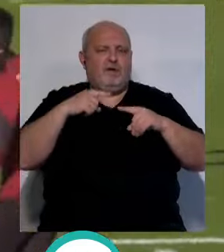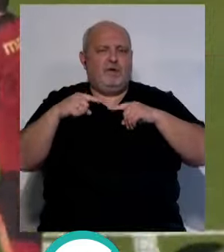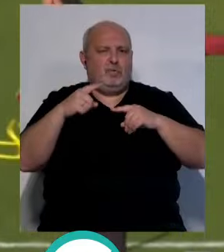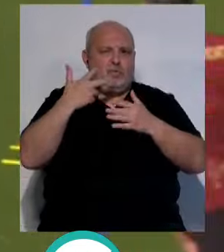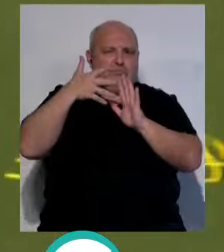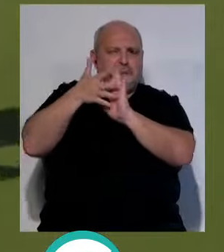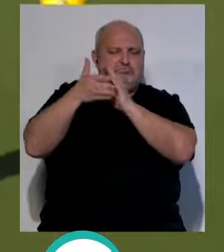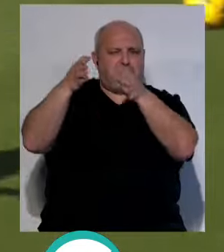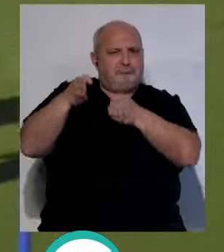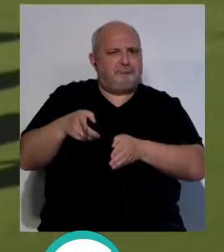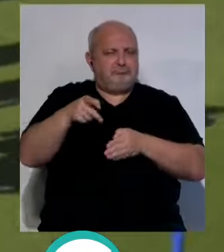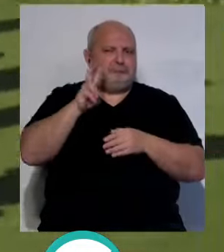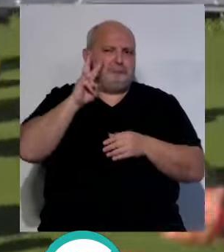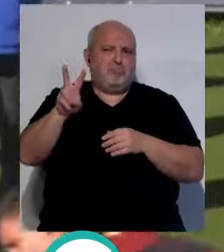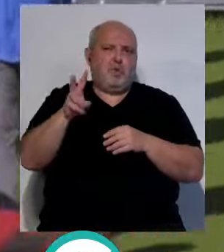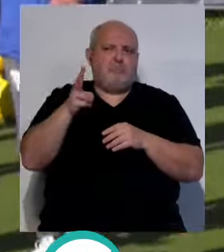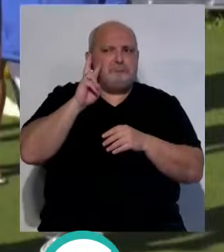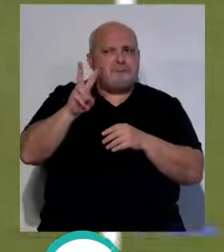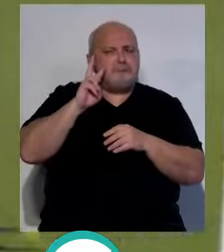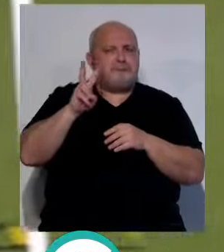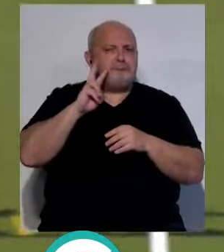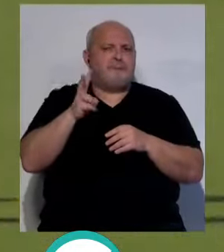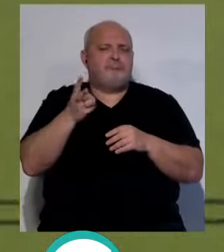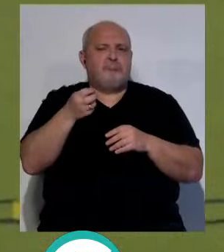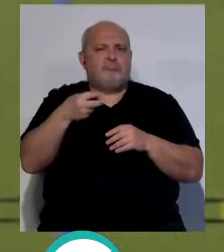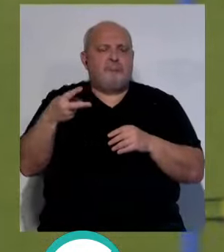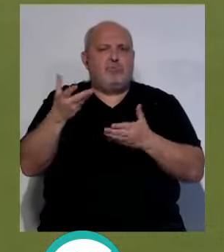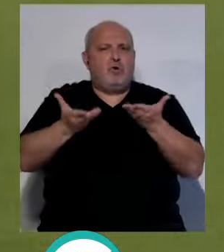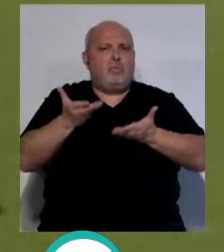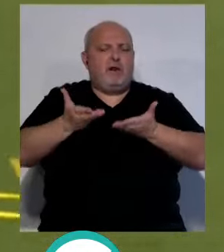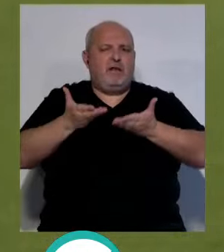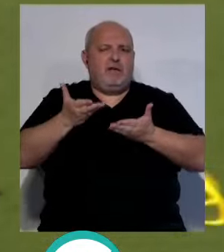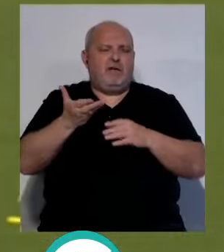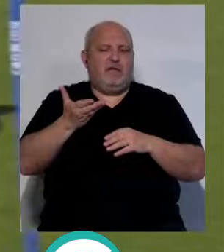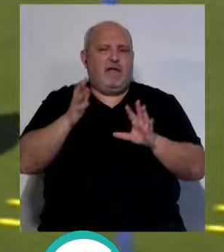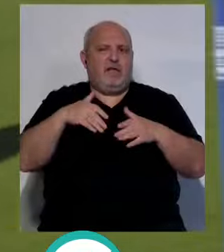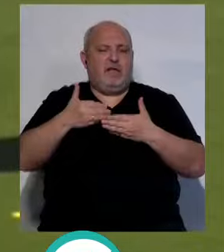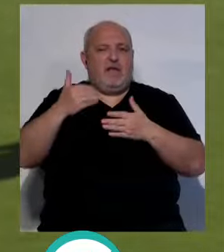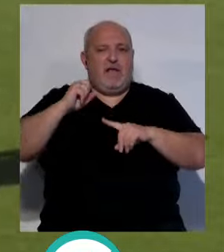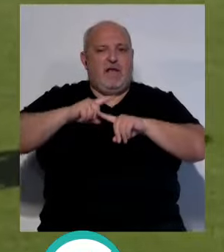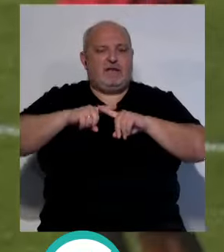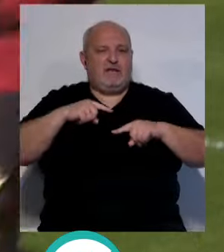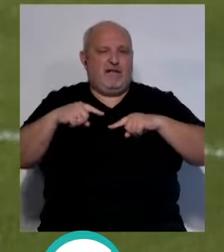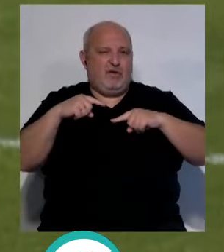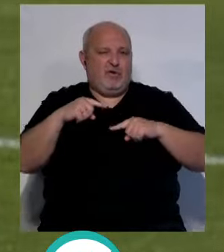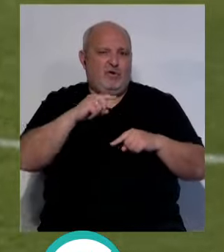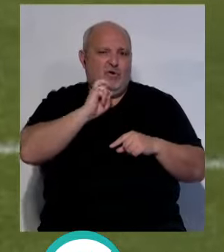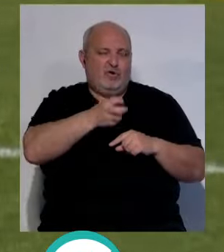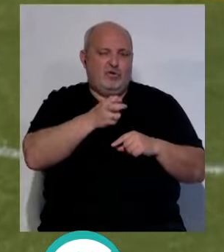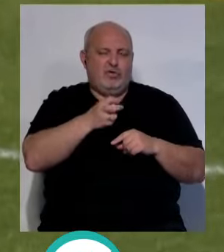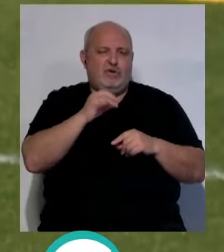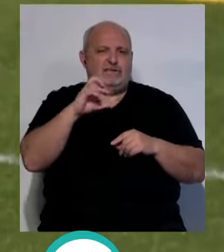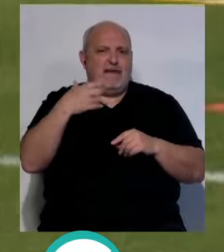está aquí, no que lo haya seguido muy detenidamente, pero comparando un poquito a cómo el Cádiz jugaba con el otro entrenador, ¿ha visto